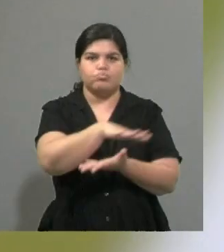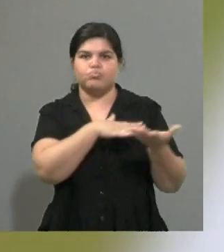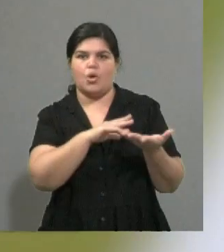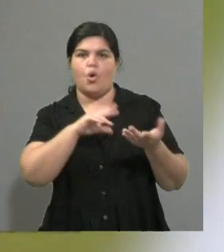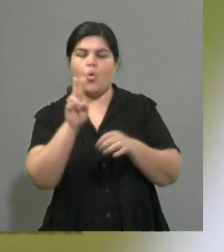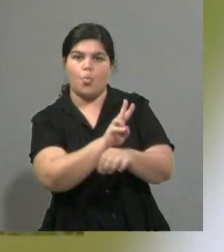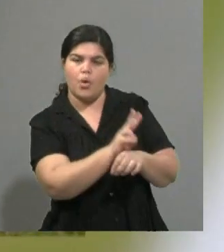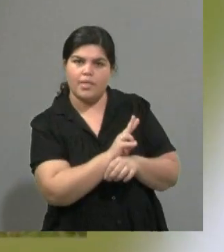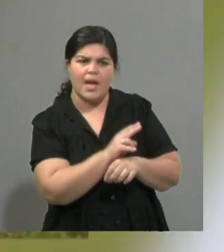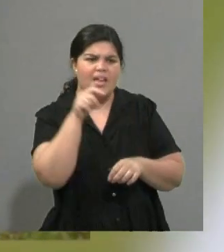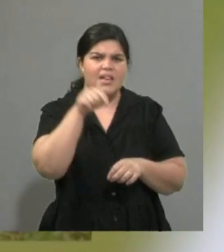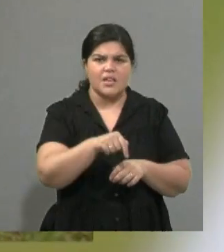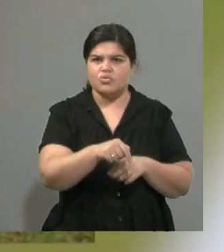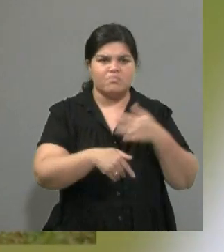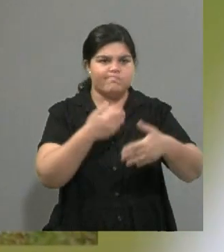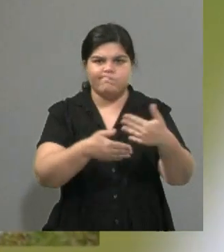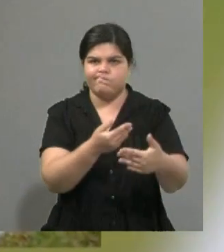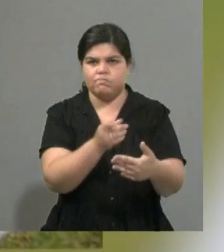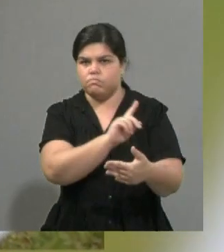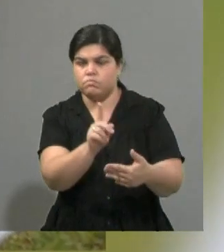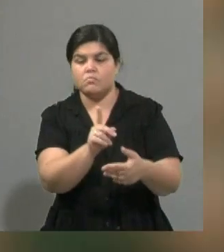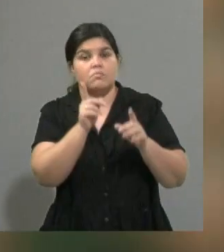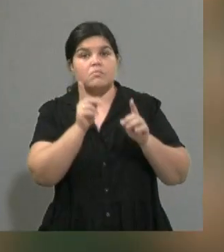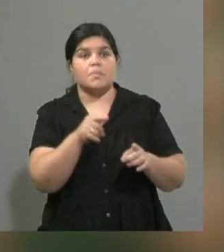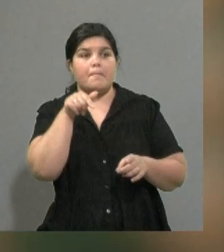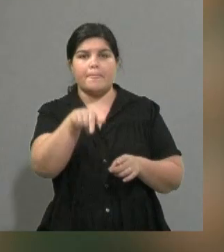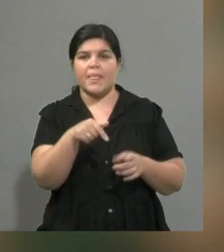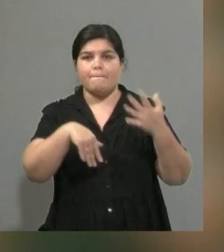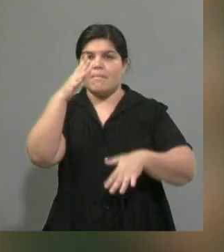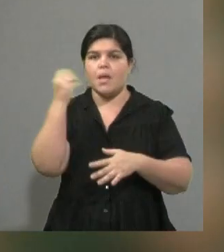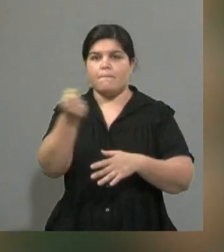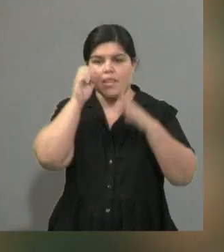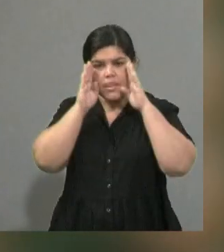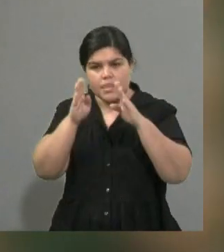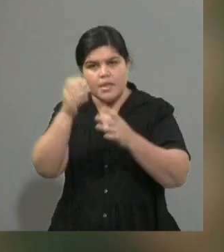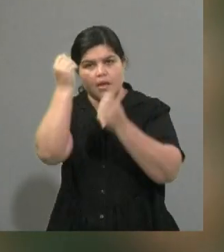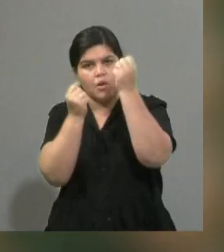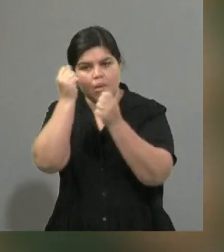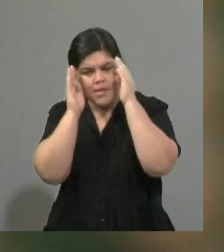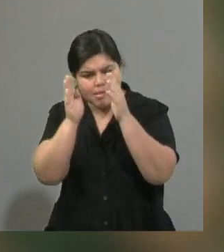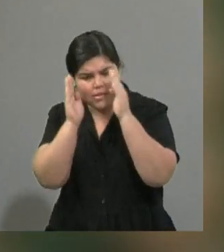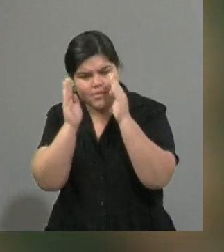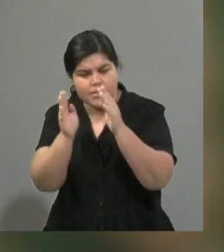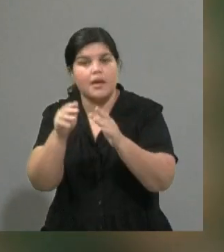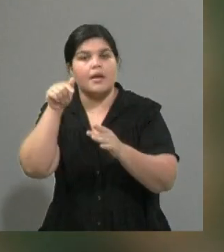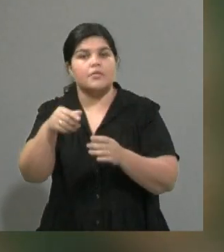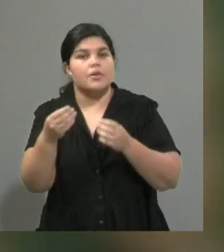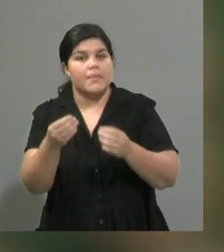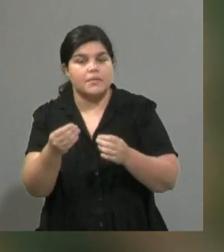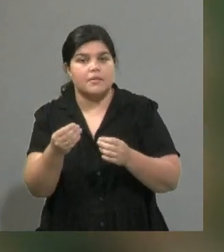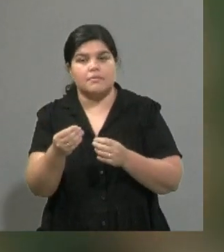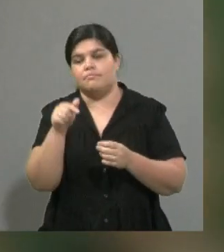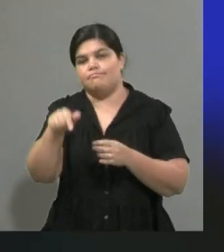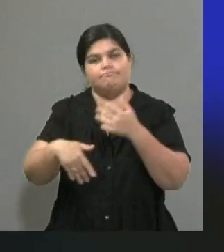varias dificultades en materia económica, lo que ha querido hacer es que continuara la economía y de esta manera tratar de lograr la inmunidad de rebaño que se ha